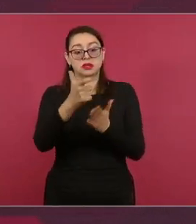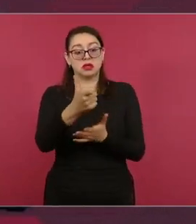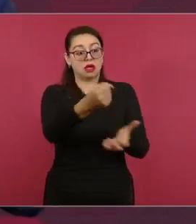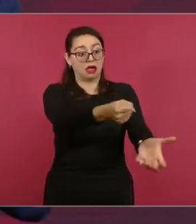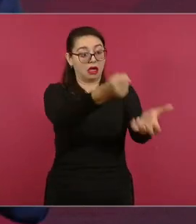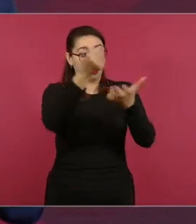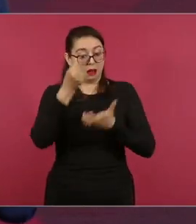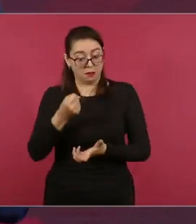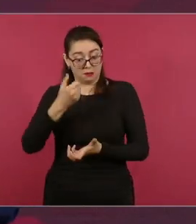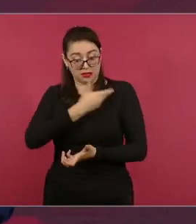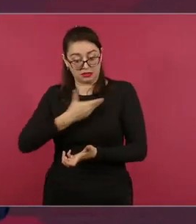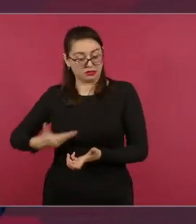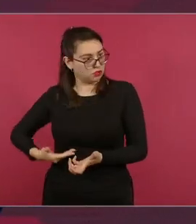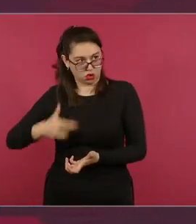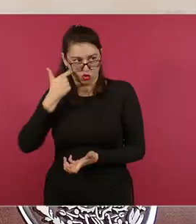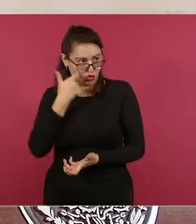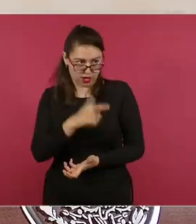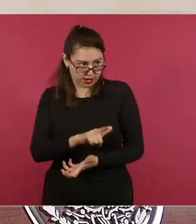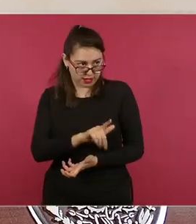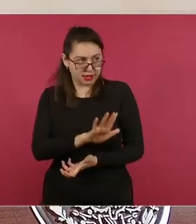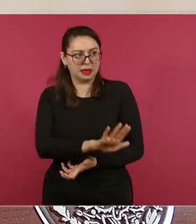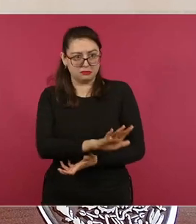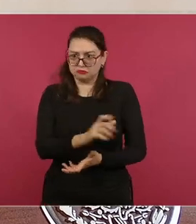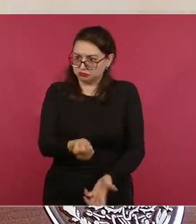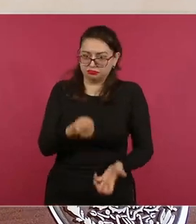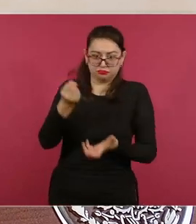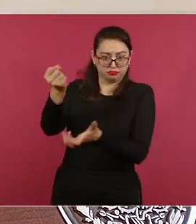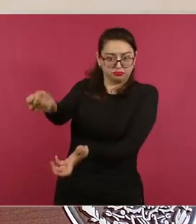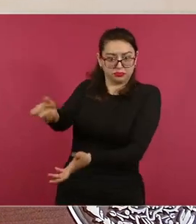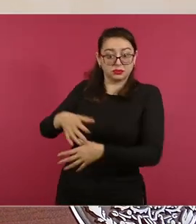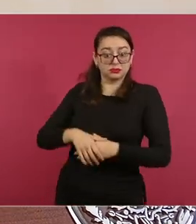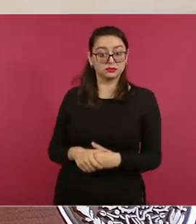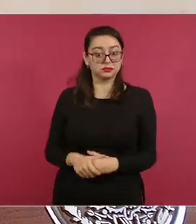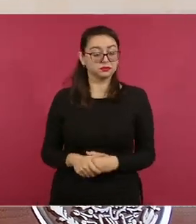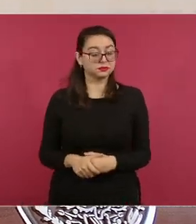tendríamos que esperar a que